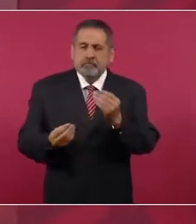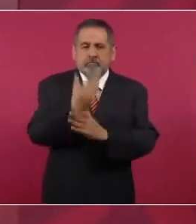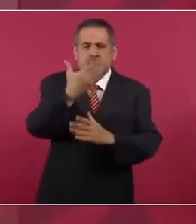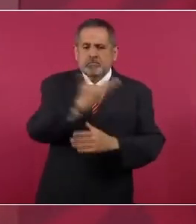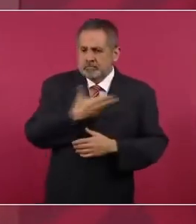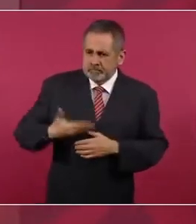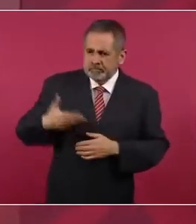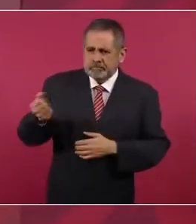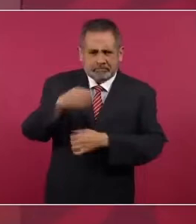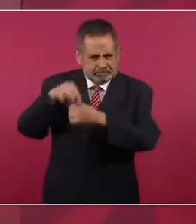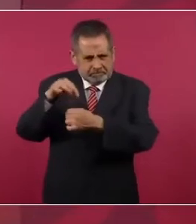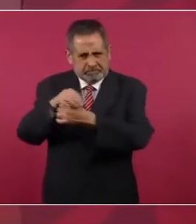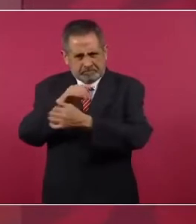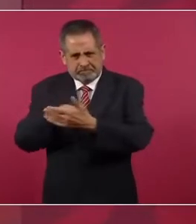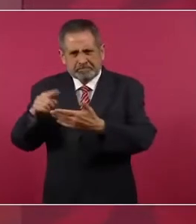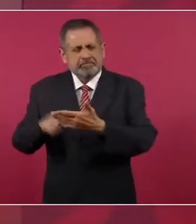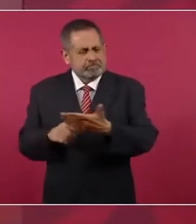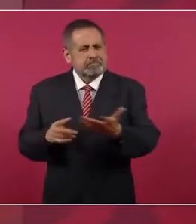presidente